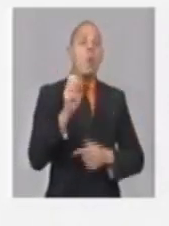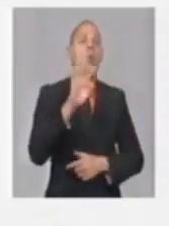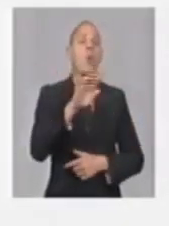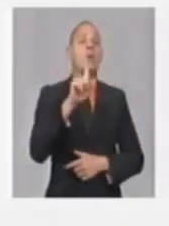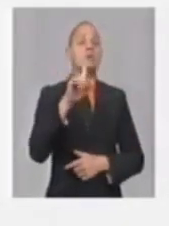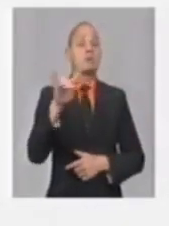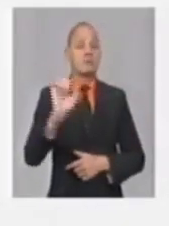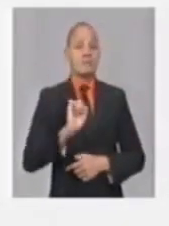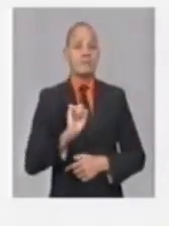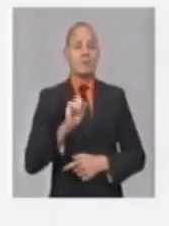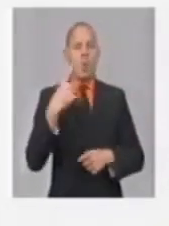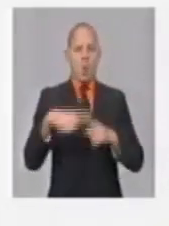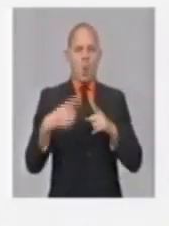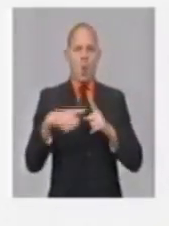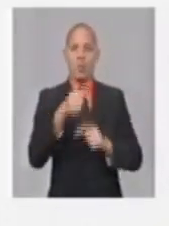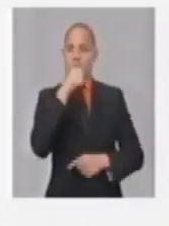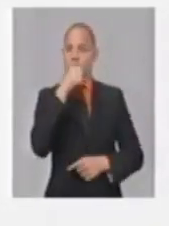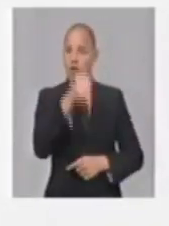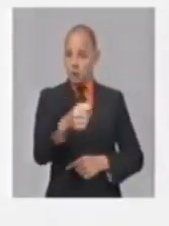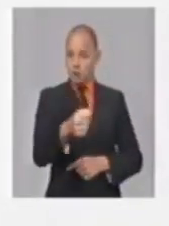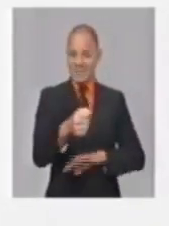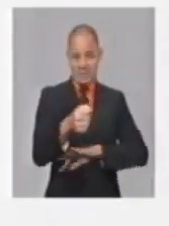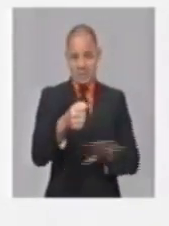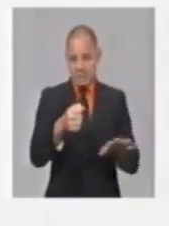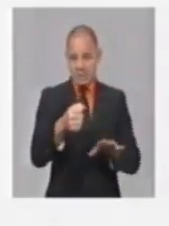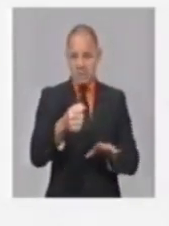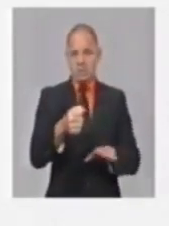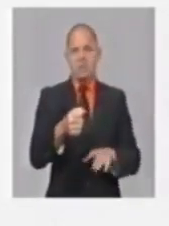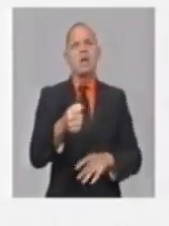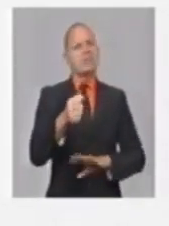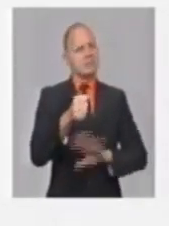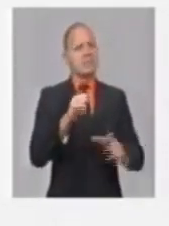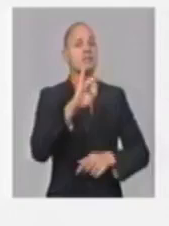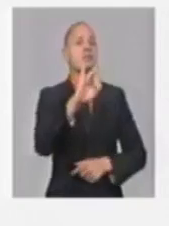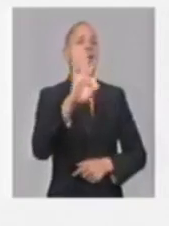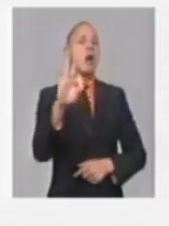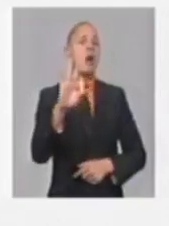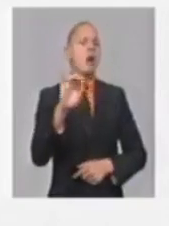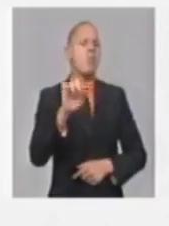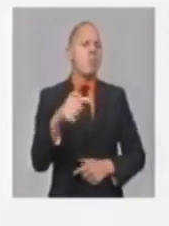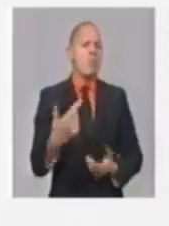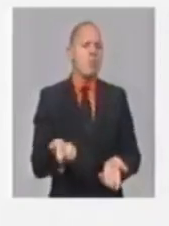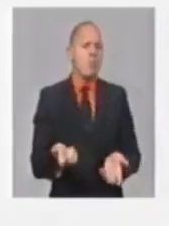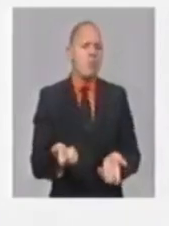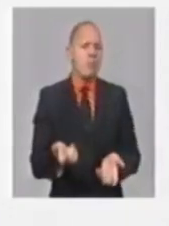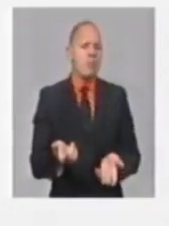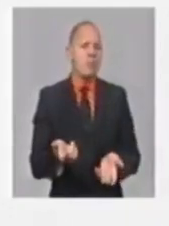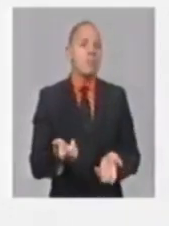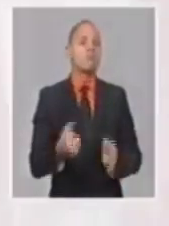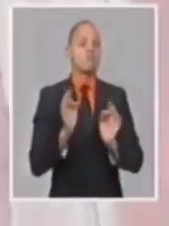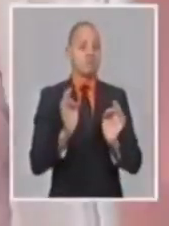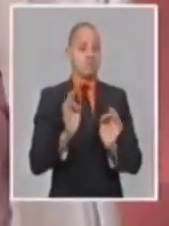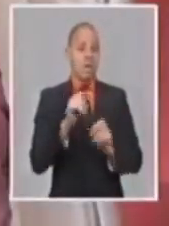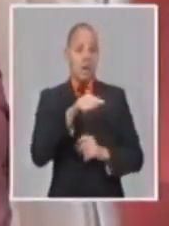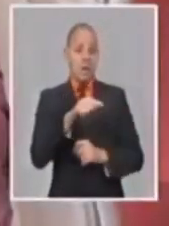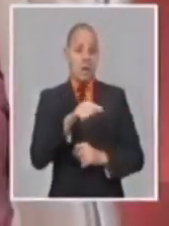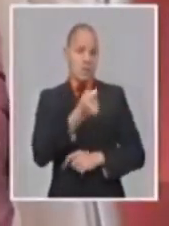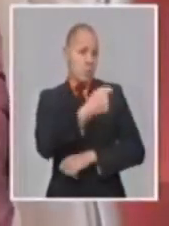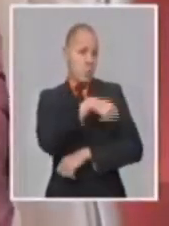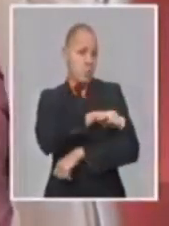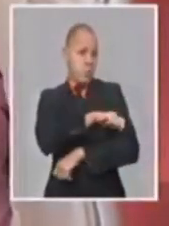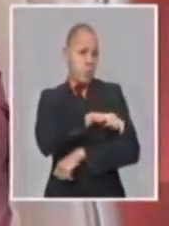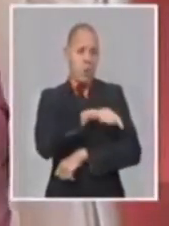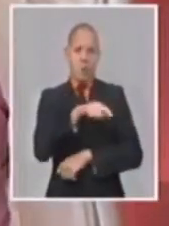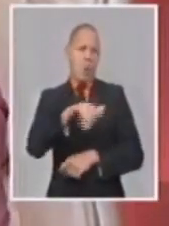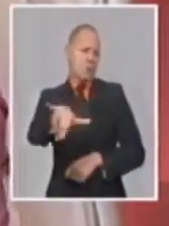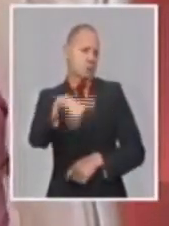78 denuncias directas, que cuando nosotros hablamos de 78 denuncias, Randy, estamos hablando de que la población